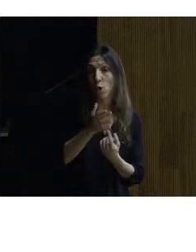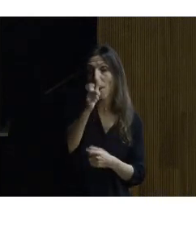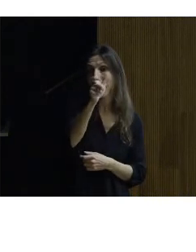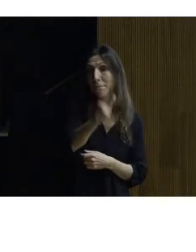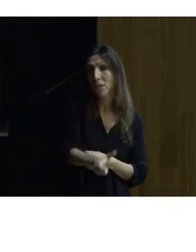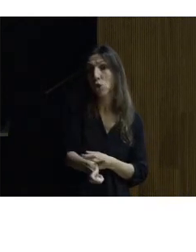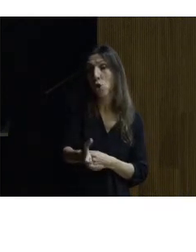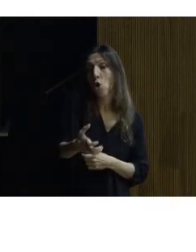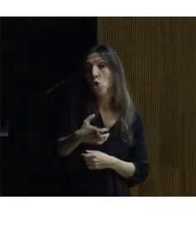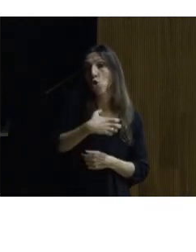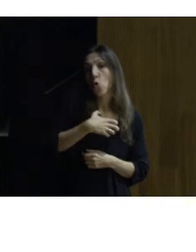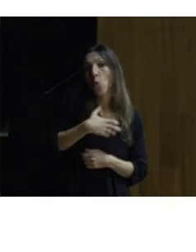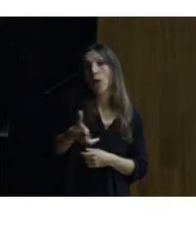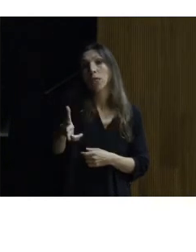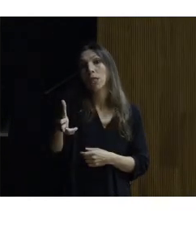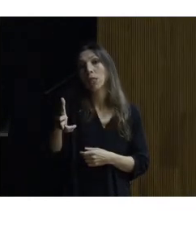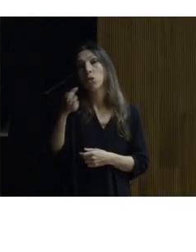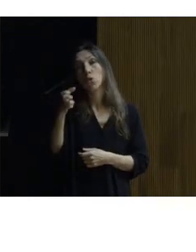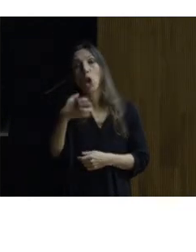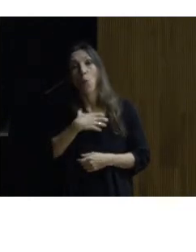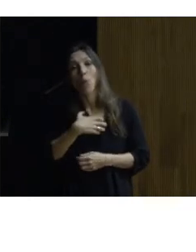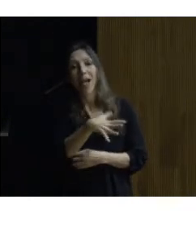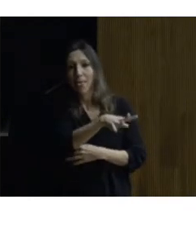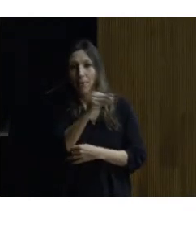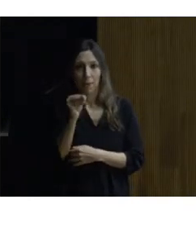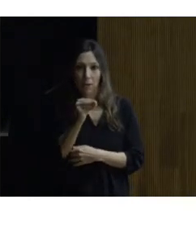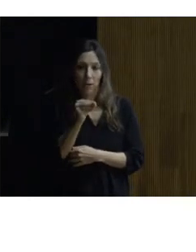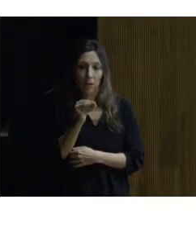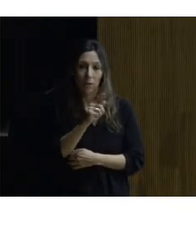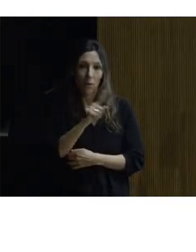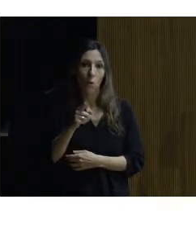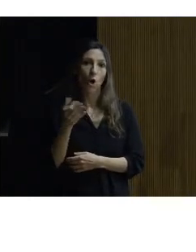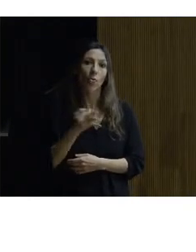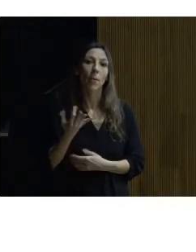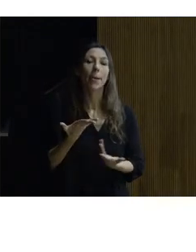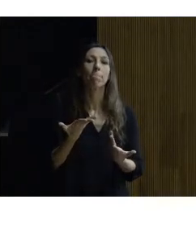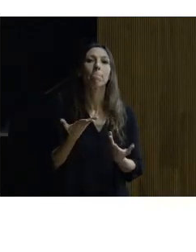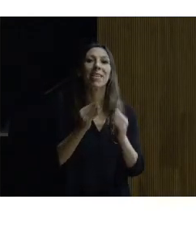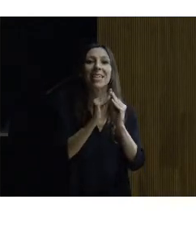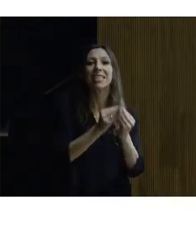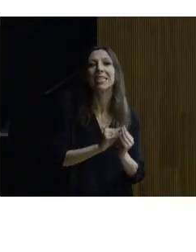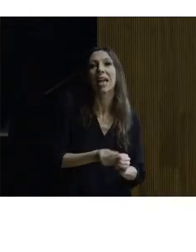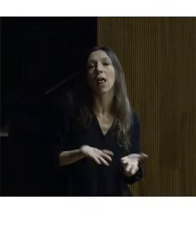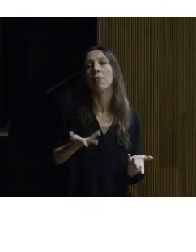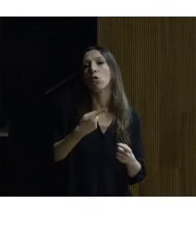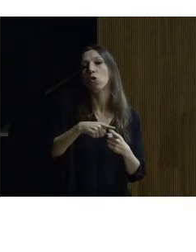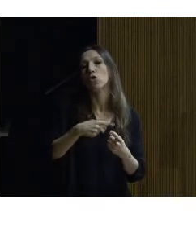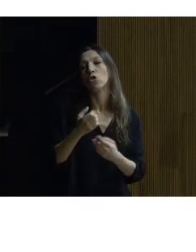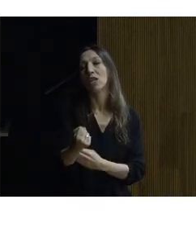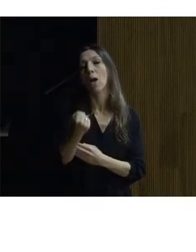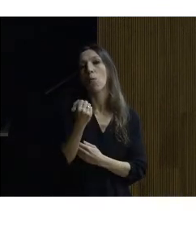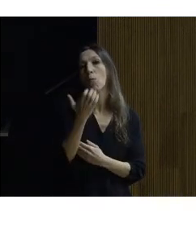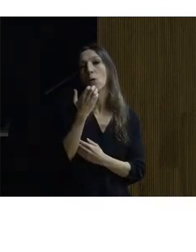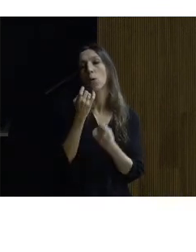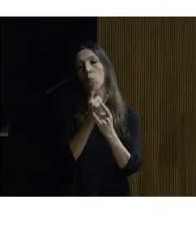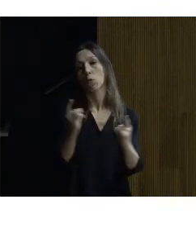a poder escuchar y por lo tanto entender tiene que llevarse a cabo una instalación de un producto de apoyo como sería el bucle el bucle